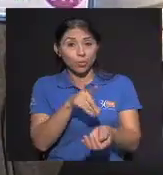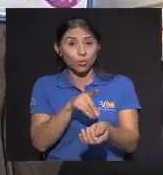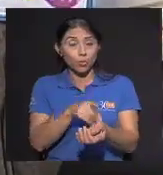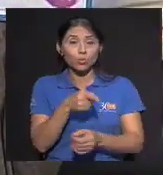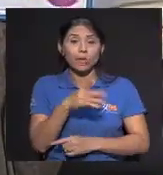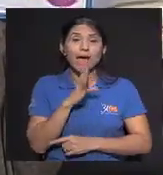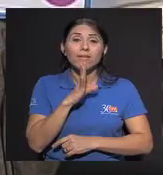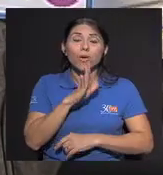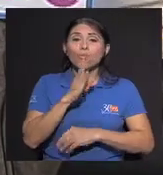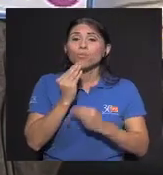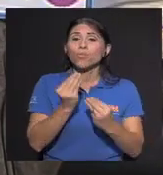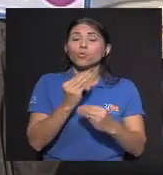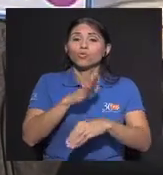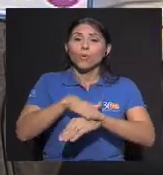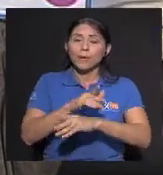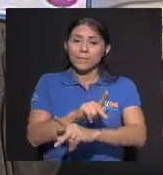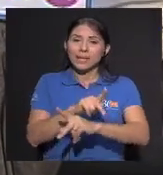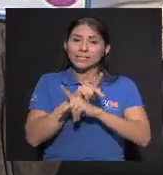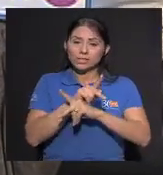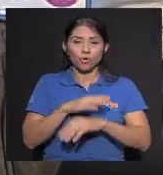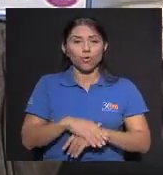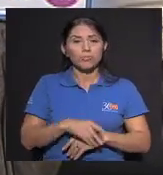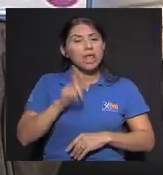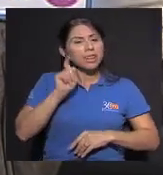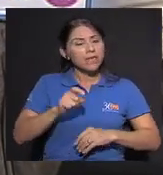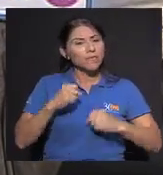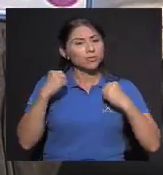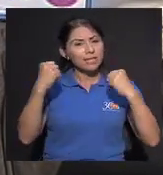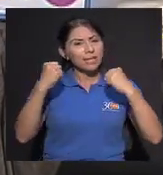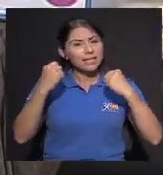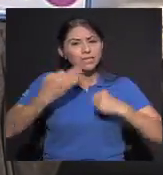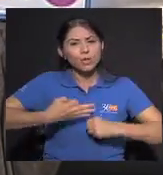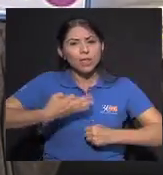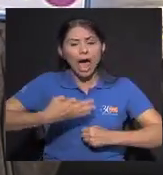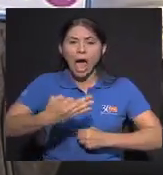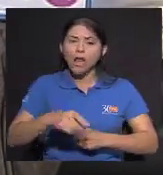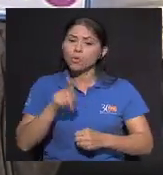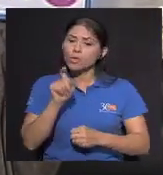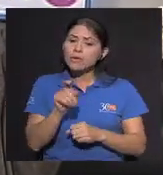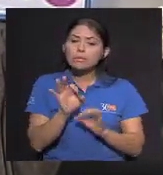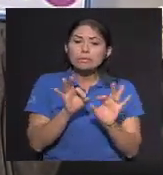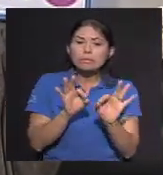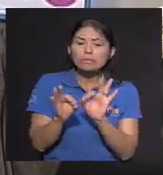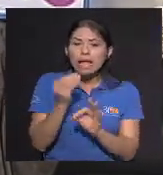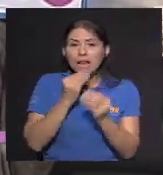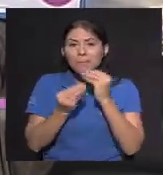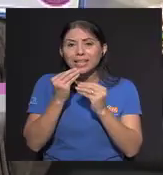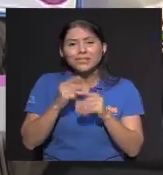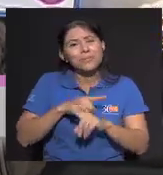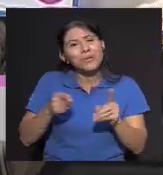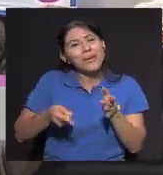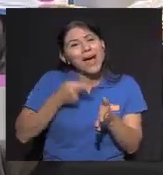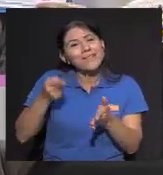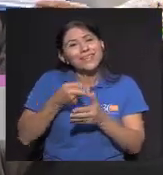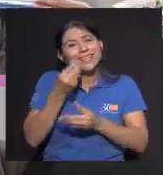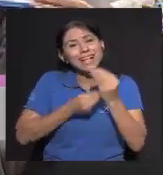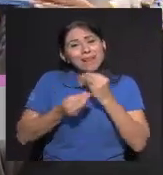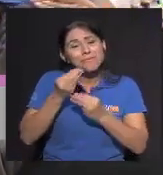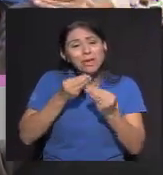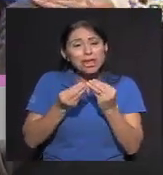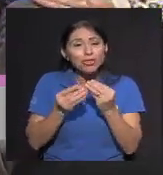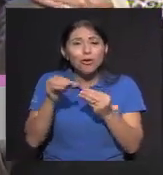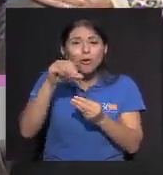usted ha mencionado Mucho de la prevención De cuidarnos De hacer ejercicio Diario De la alimentación Pero a veces Las fritangas Están